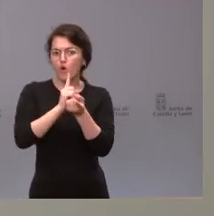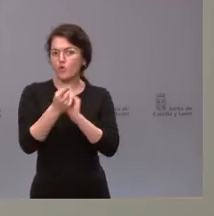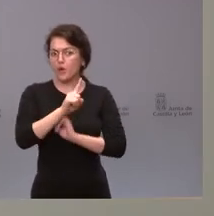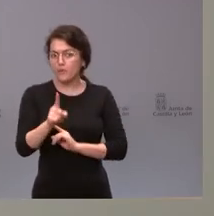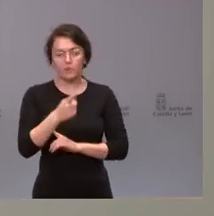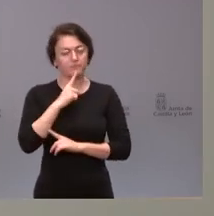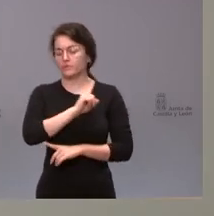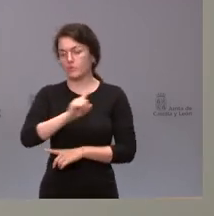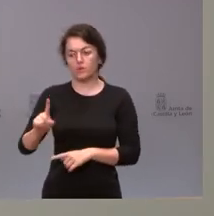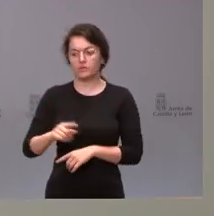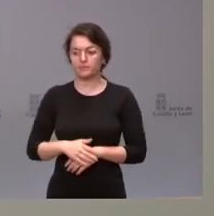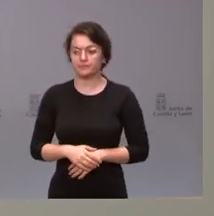no,